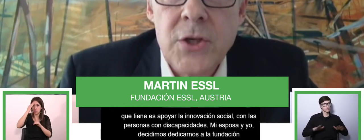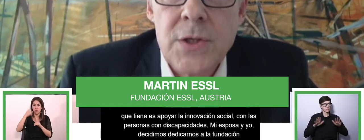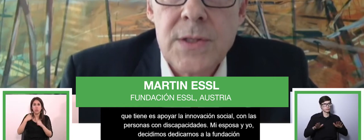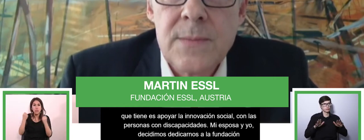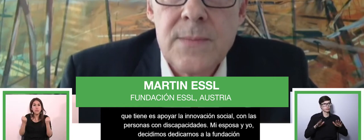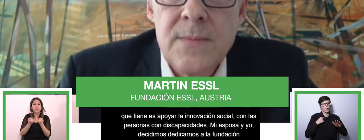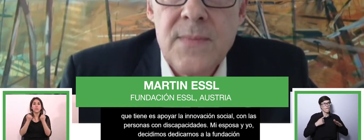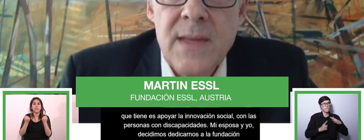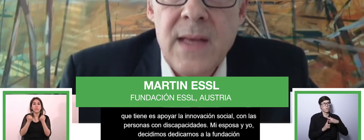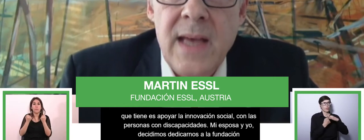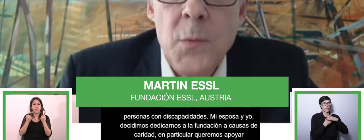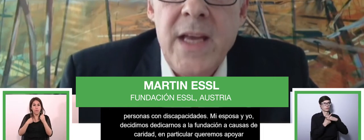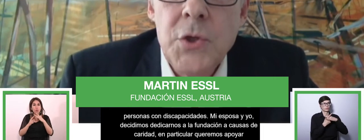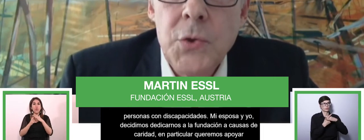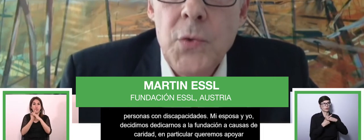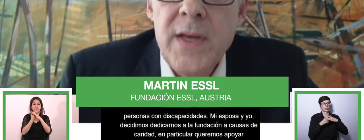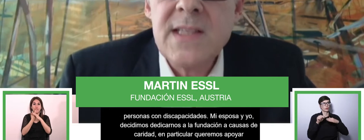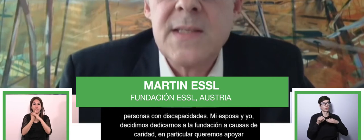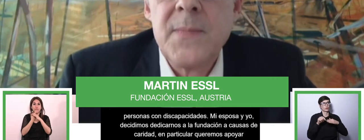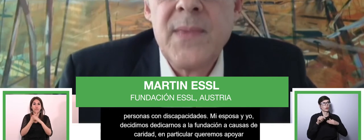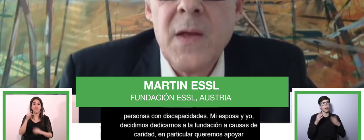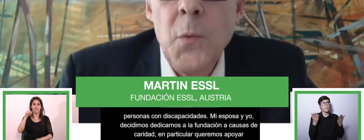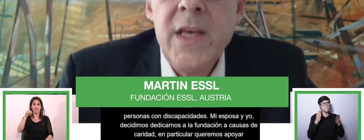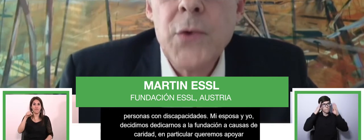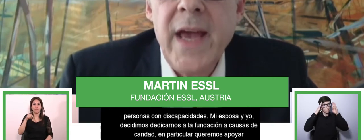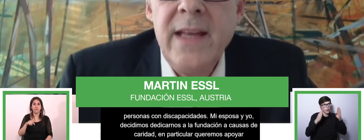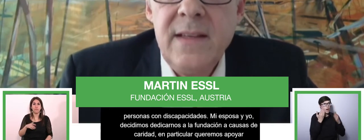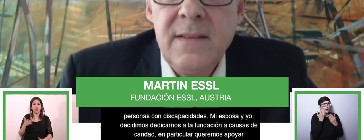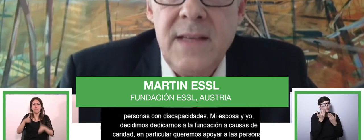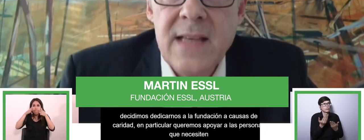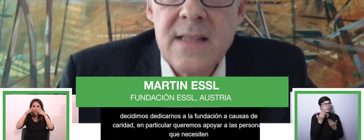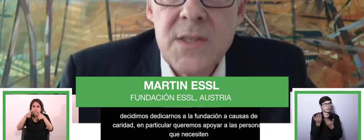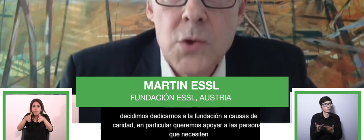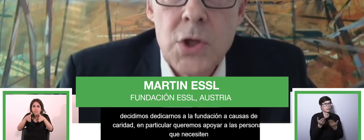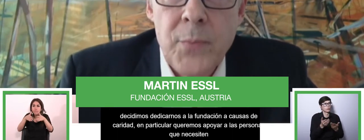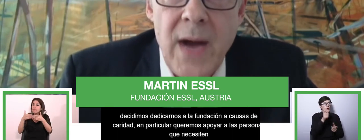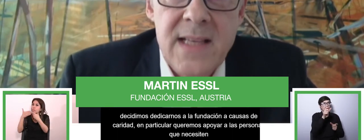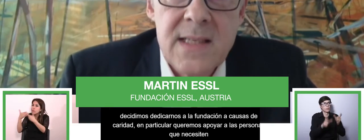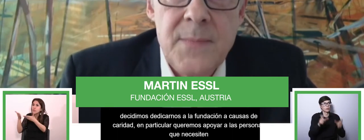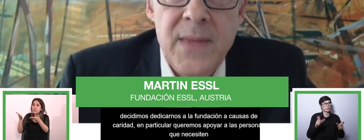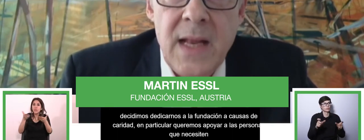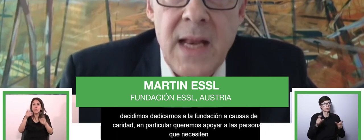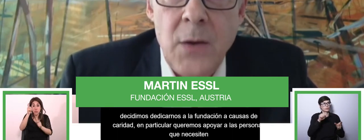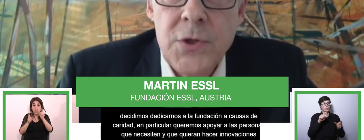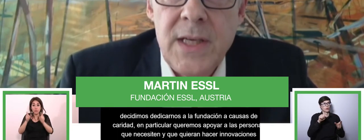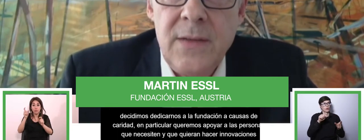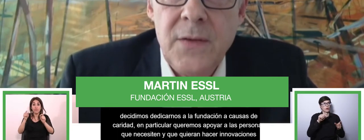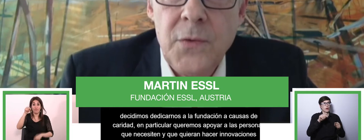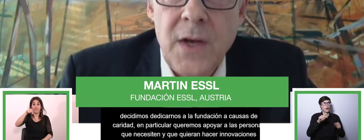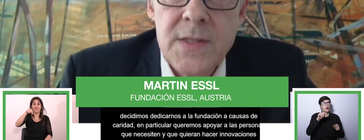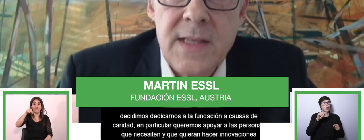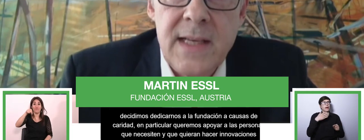innovations. As a way to do this, we created the Essel Social Prize launched